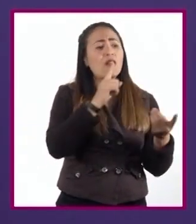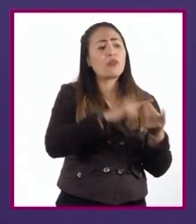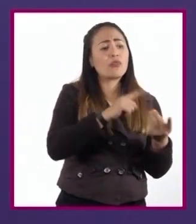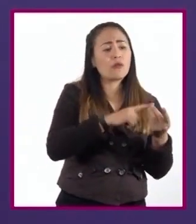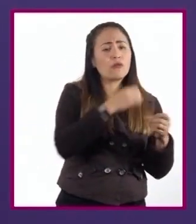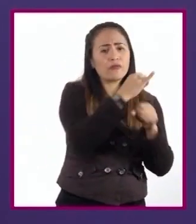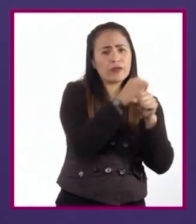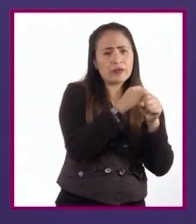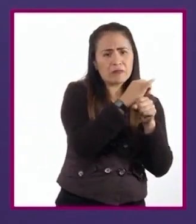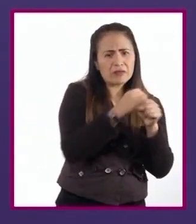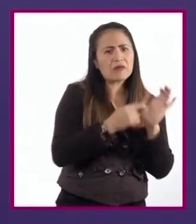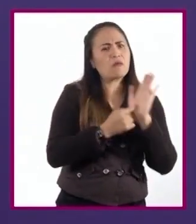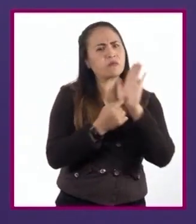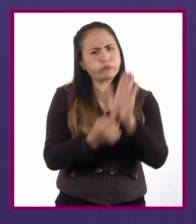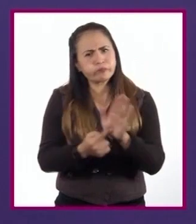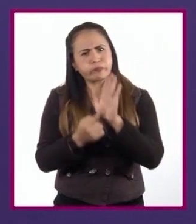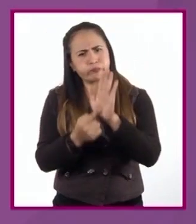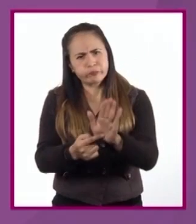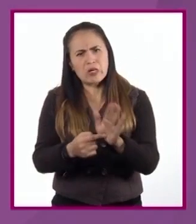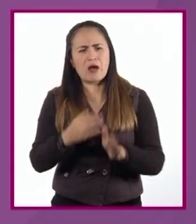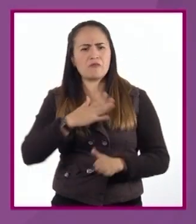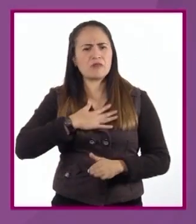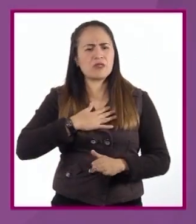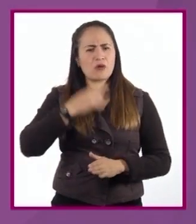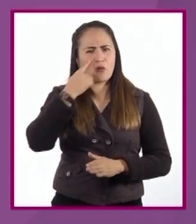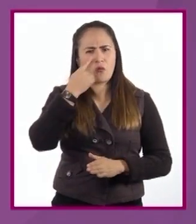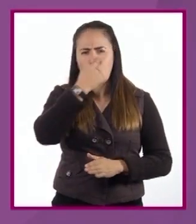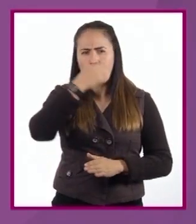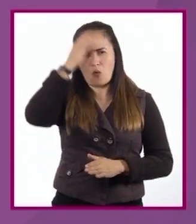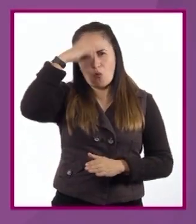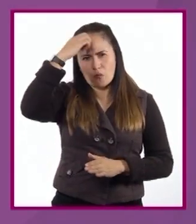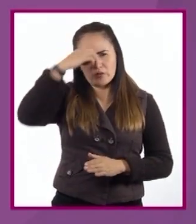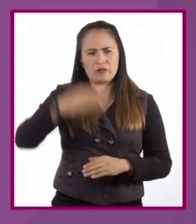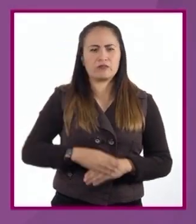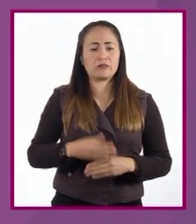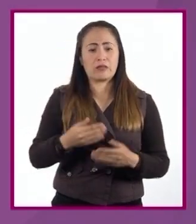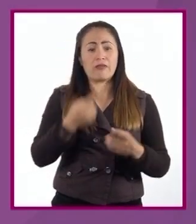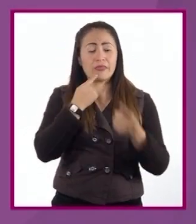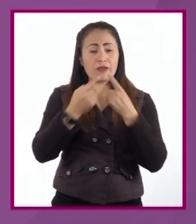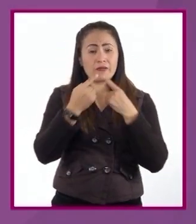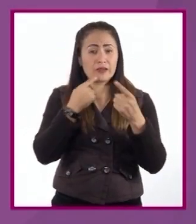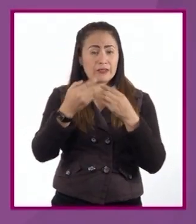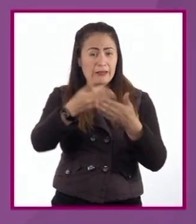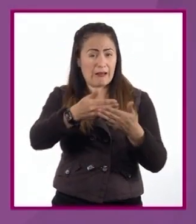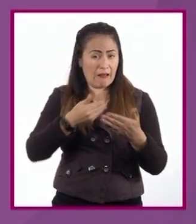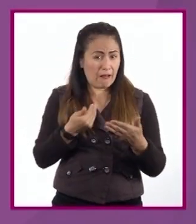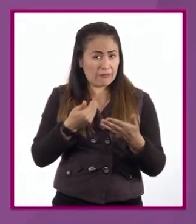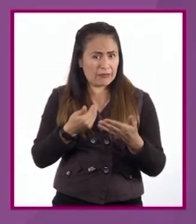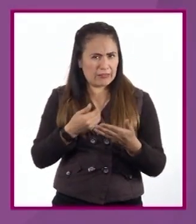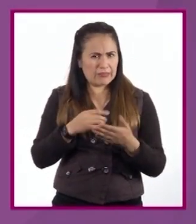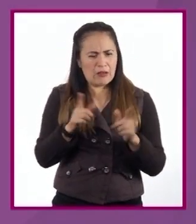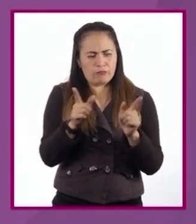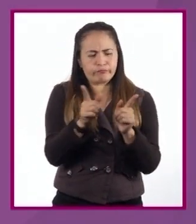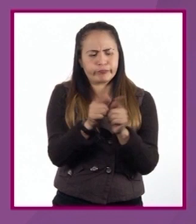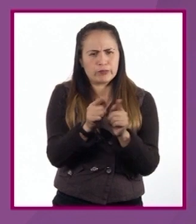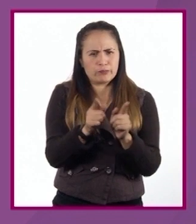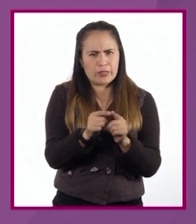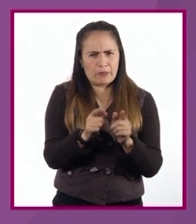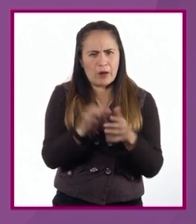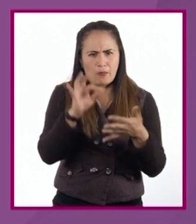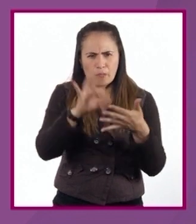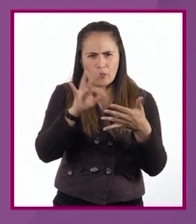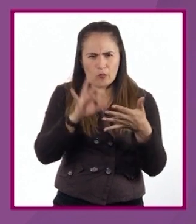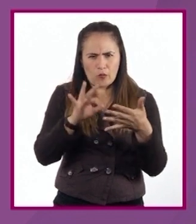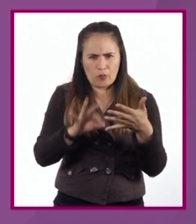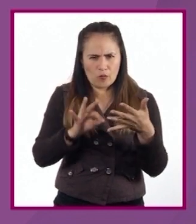con la finalidad de apoyar nuestra postura. Antes de debatir, es importante hacer un resumen de los puntos a